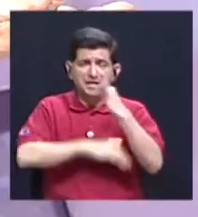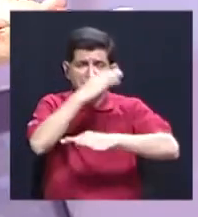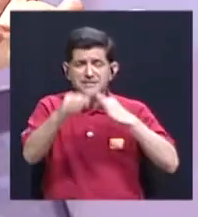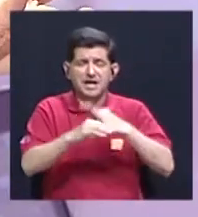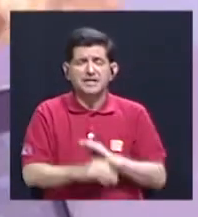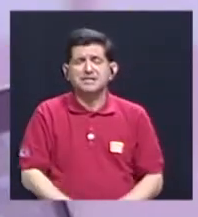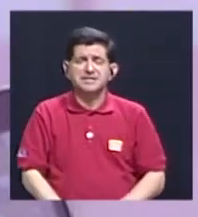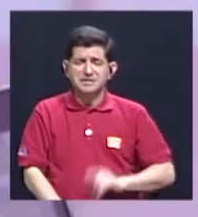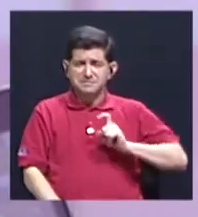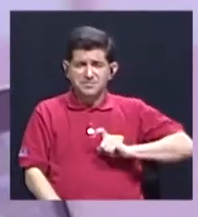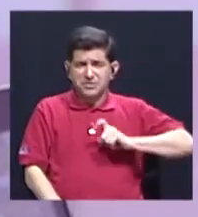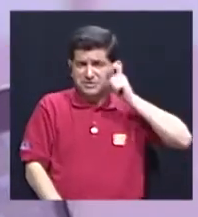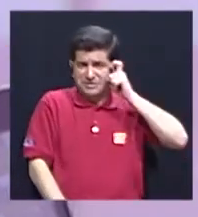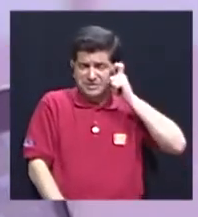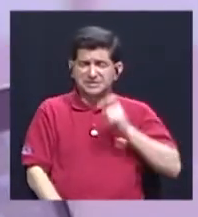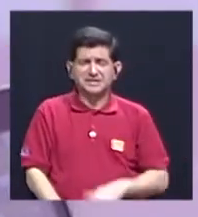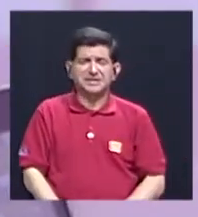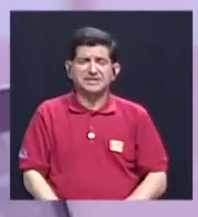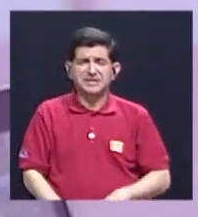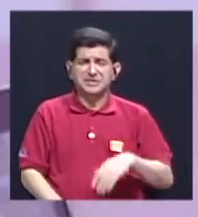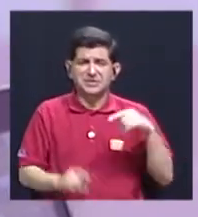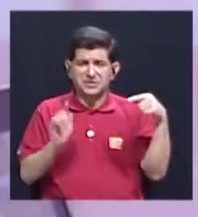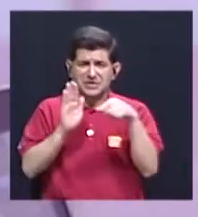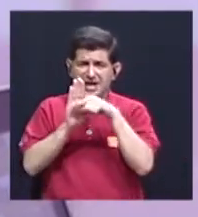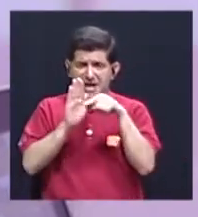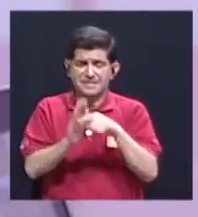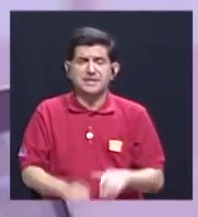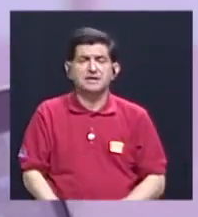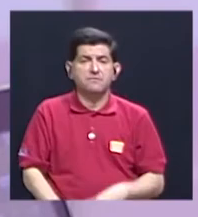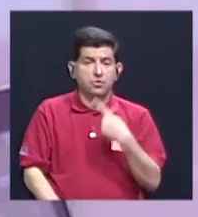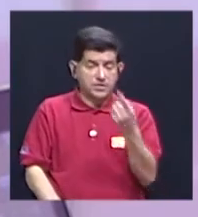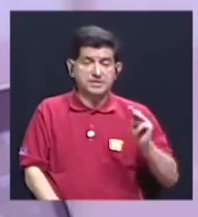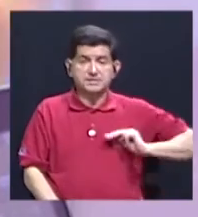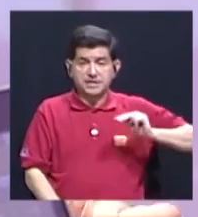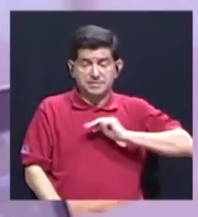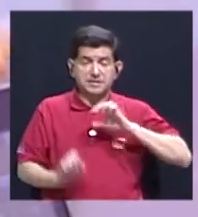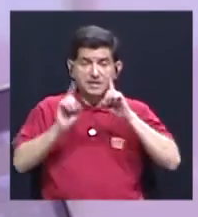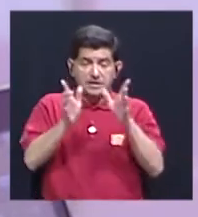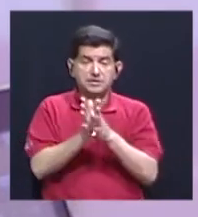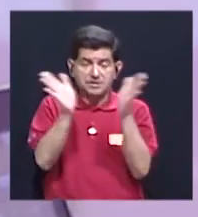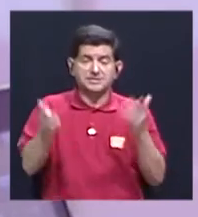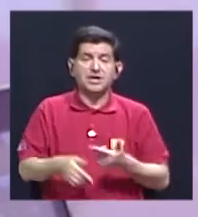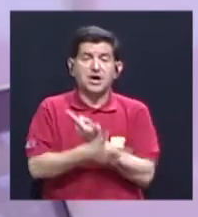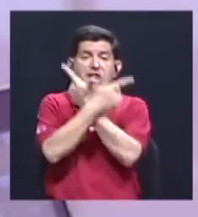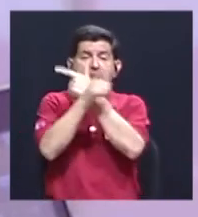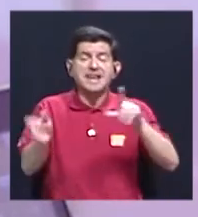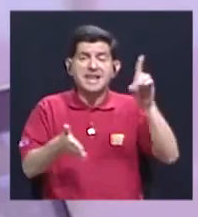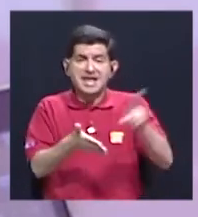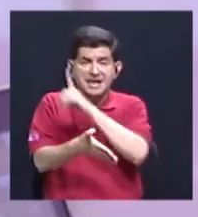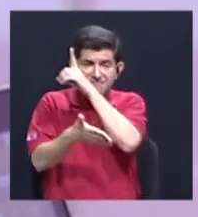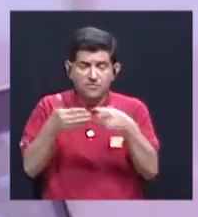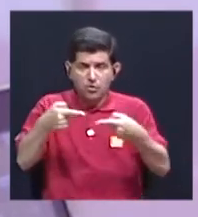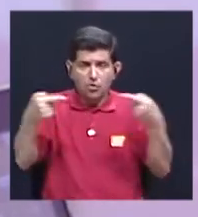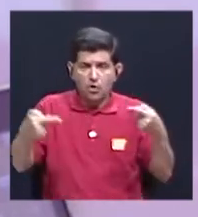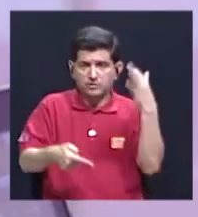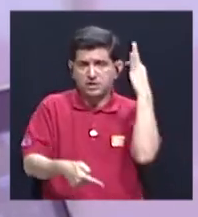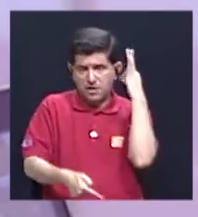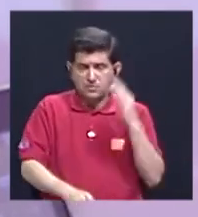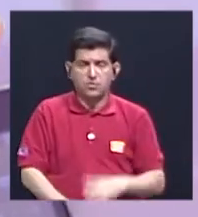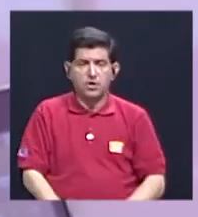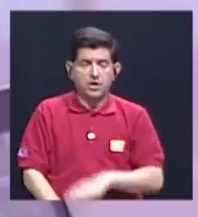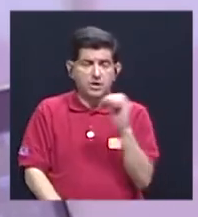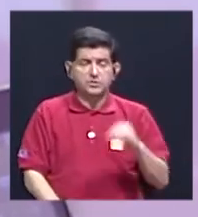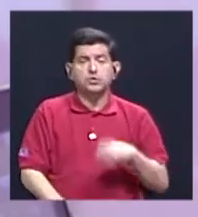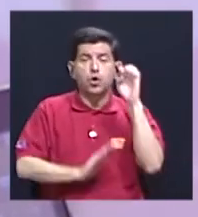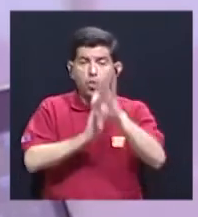la sociedad. Al contrario, para poder declarar, por ejemplo, el MEP como un espacio libre de discriminación hacia las mujeres o